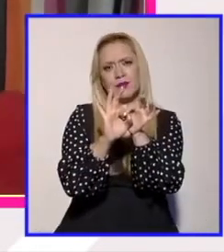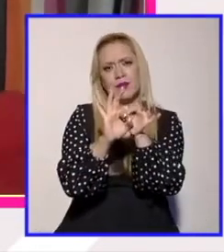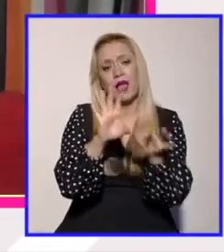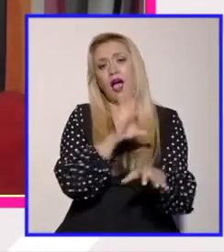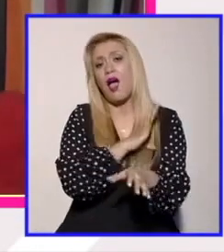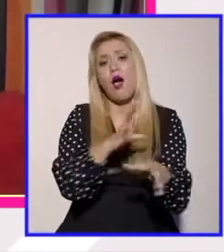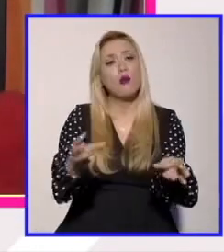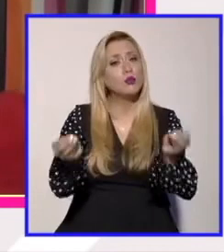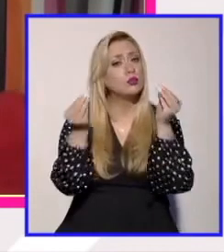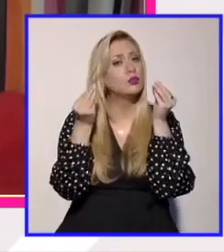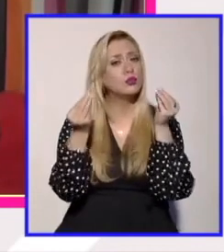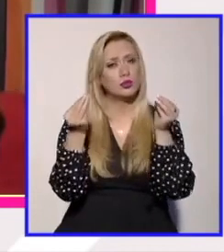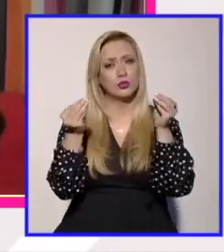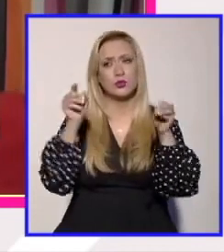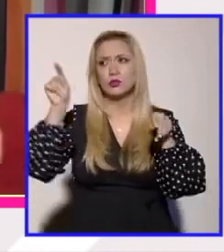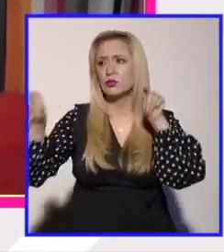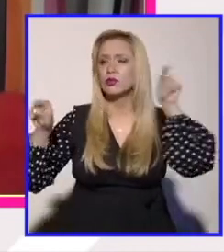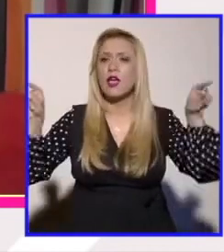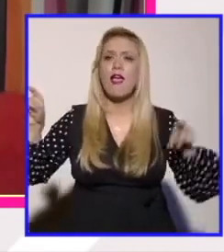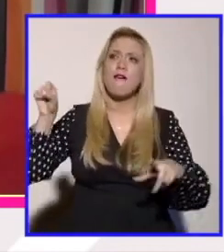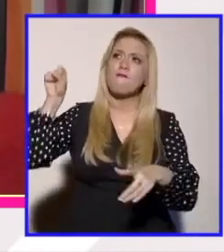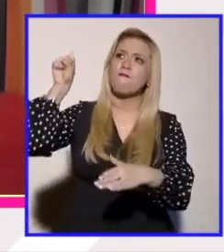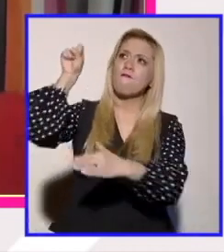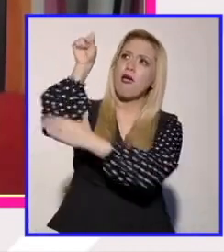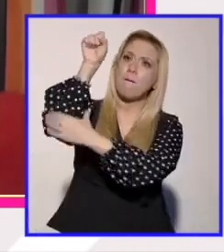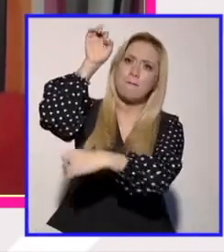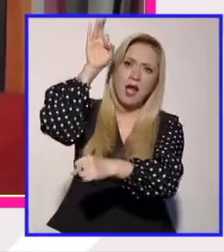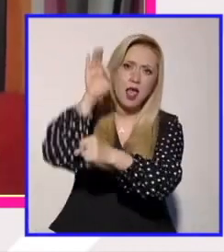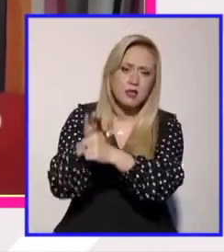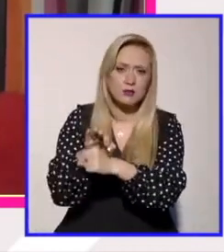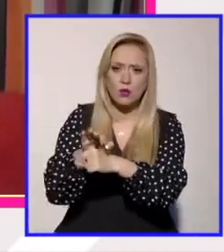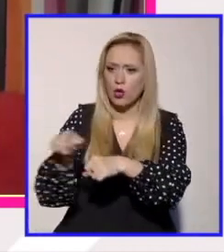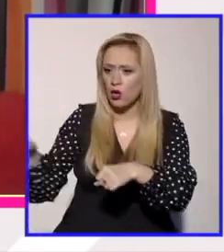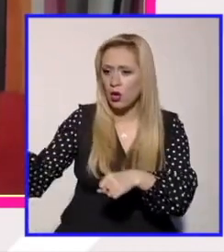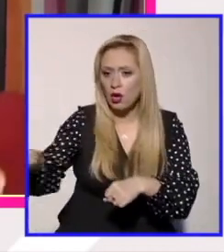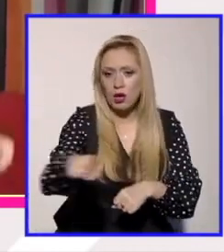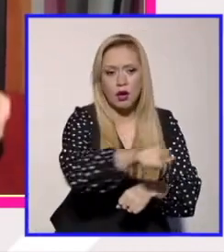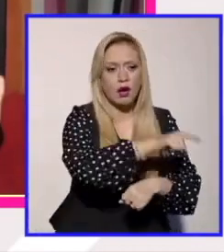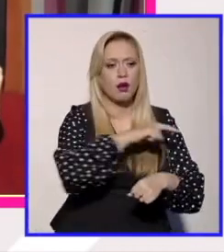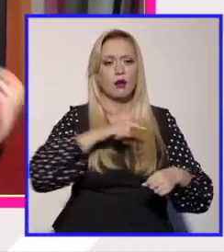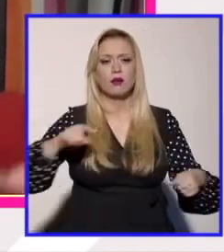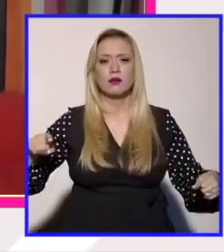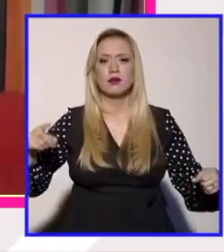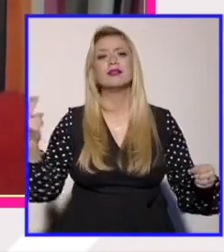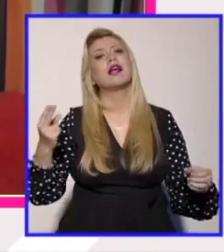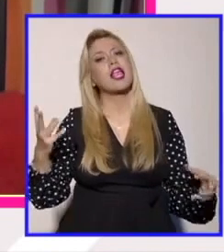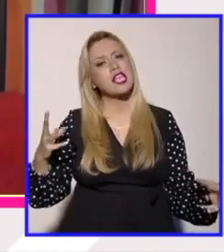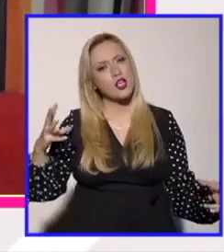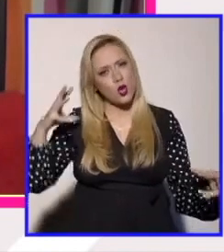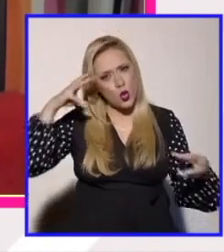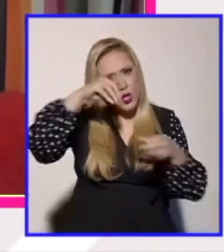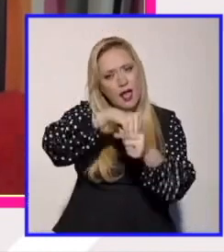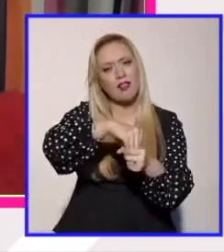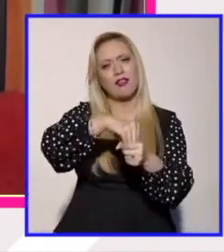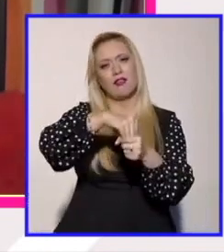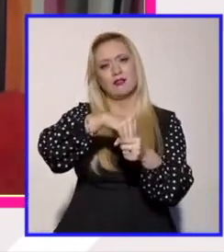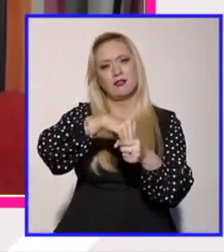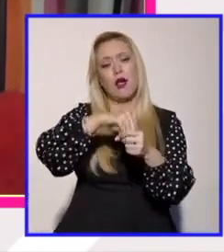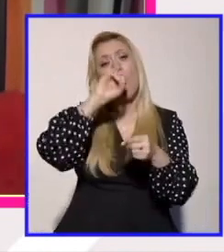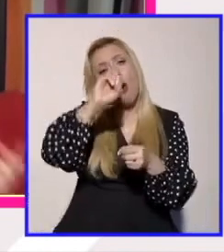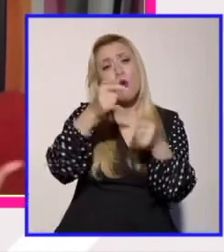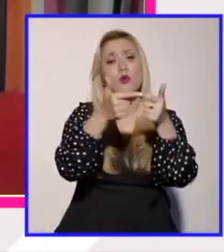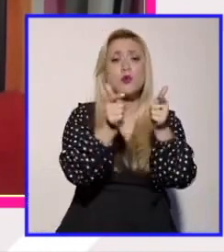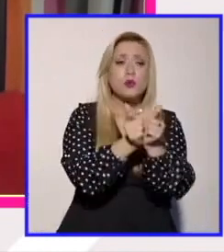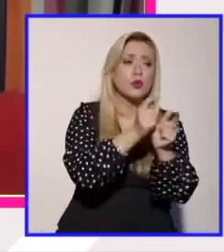muchos espacios de feminismos y que sean este feminismos incluyentes o interseccionales